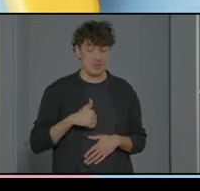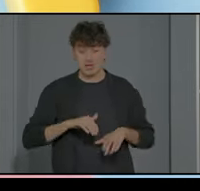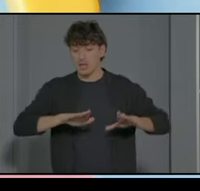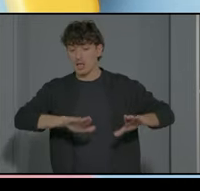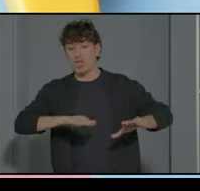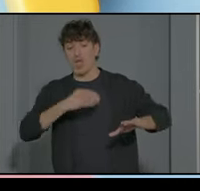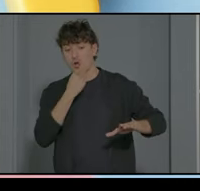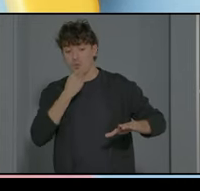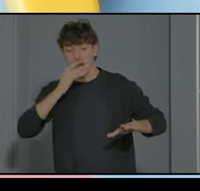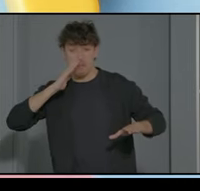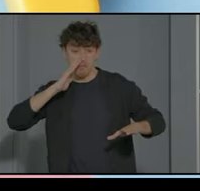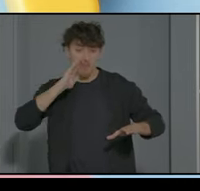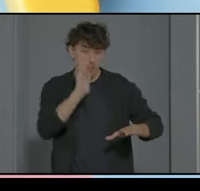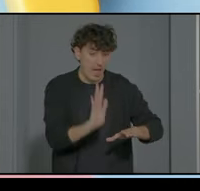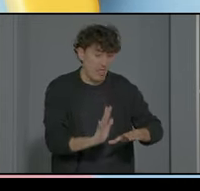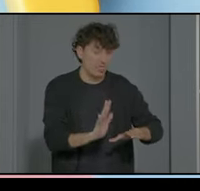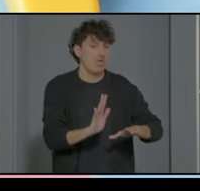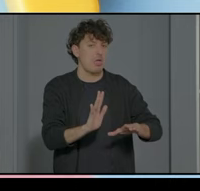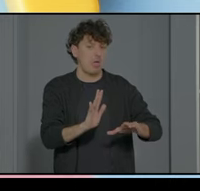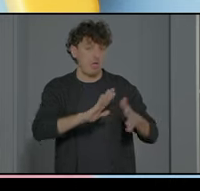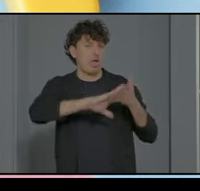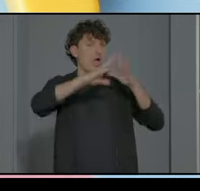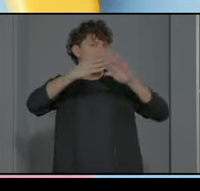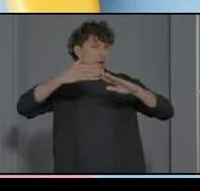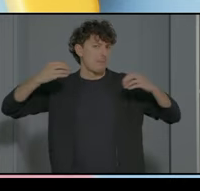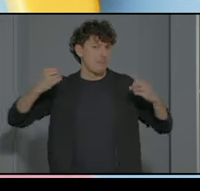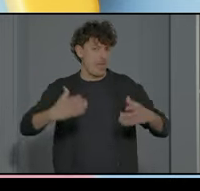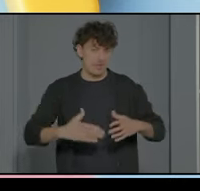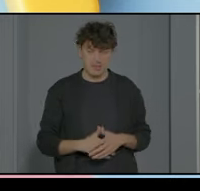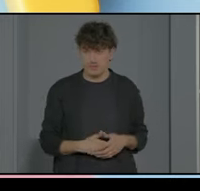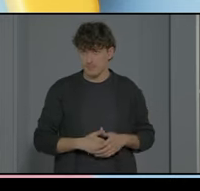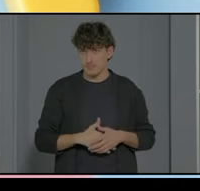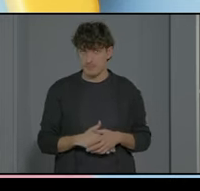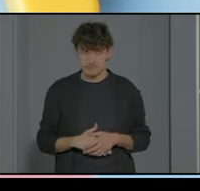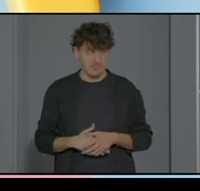parece que que vas entrando bien en este ritmo de adaptación ¿no?